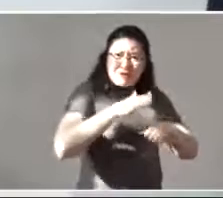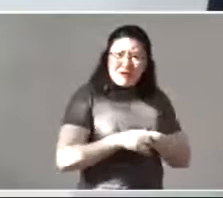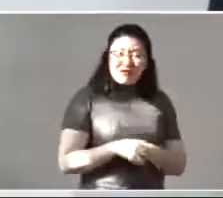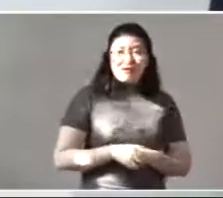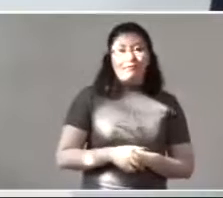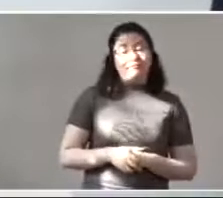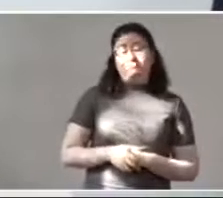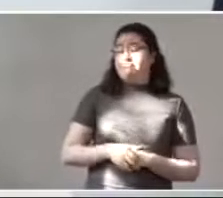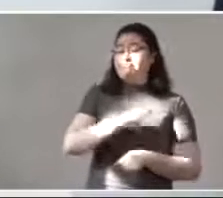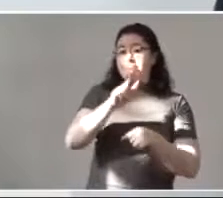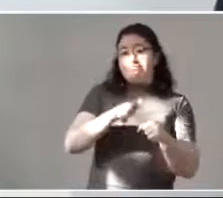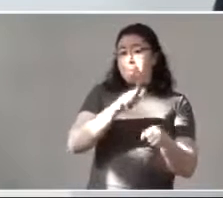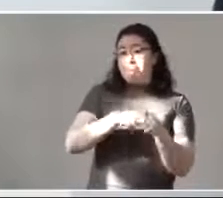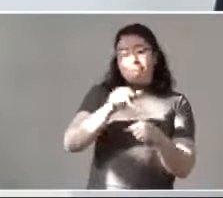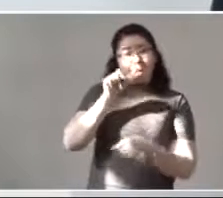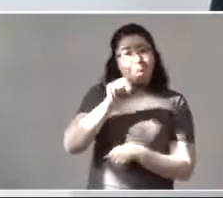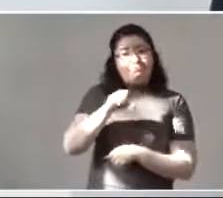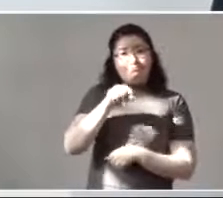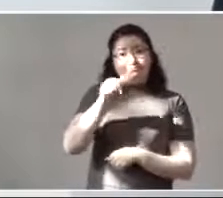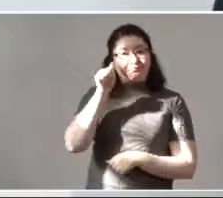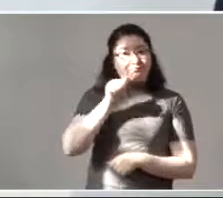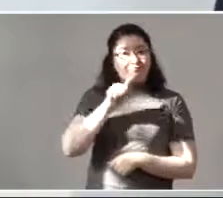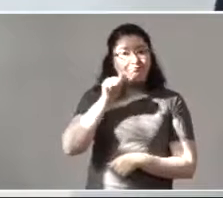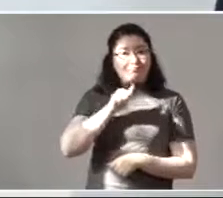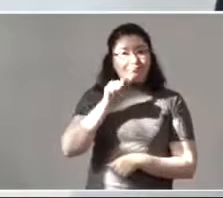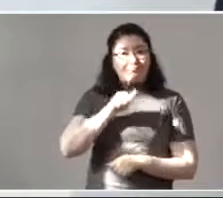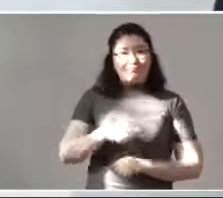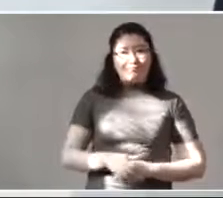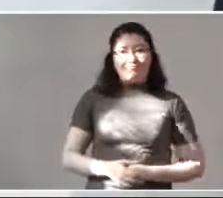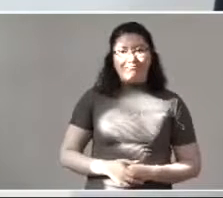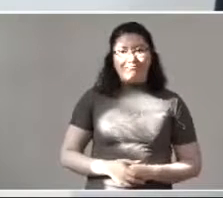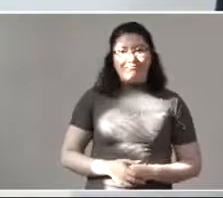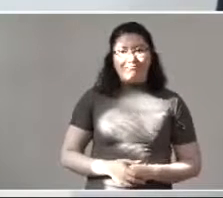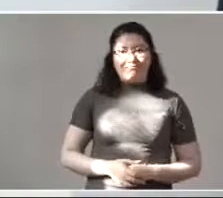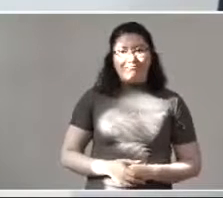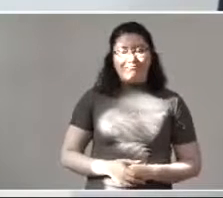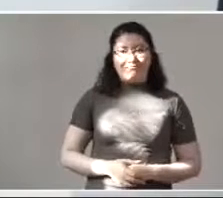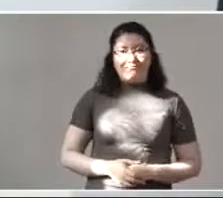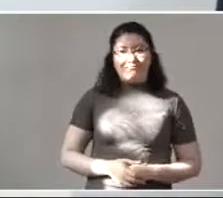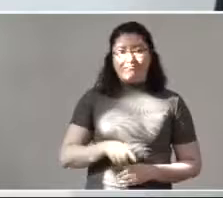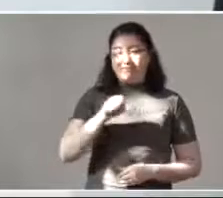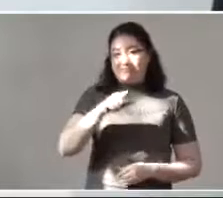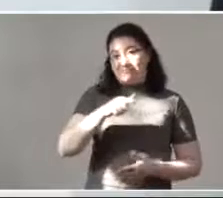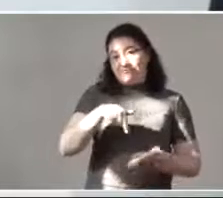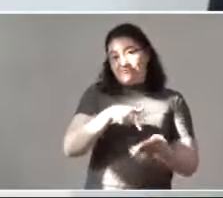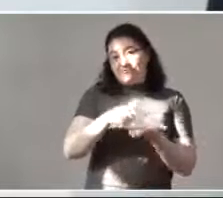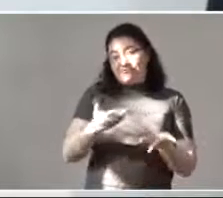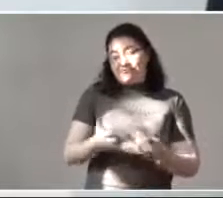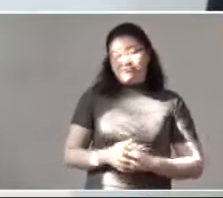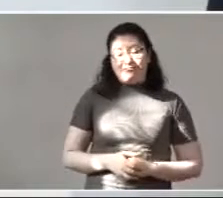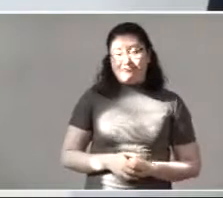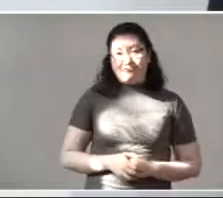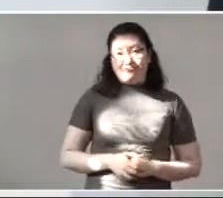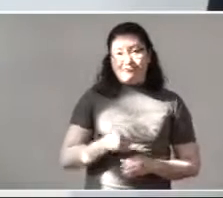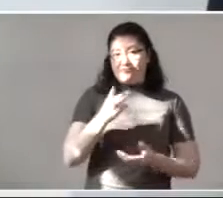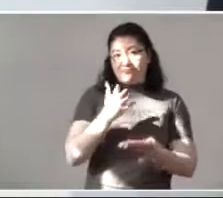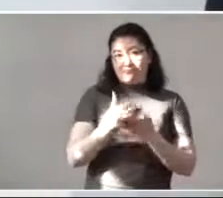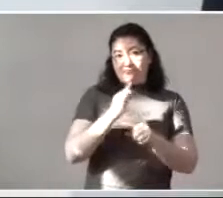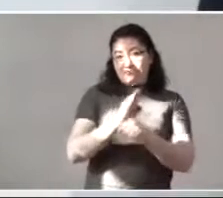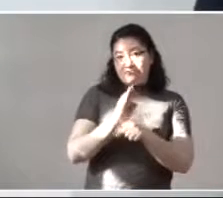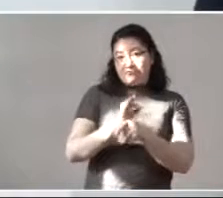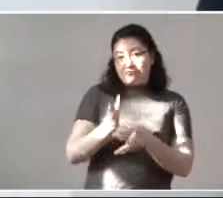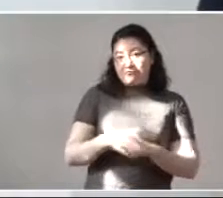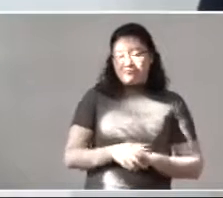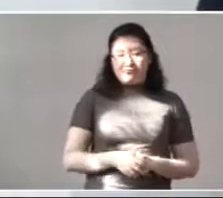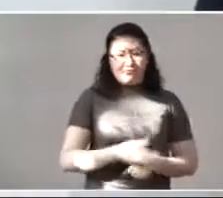seguridad que normalmente hay en el Palacio, en las oficinas del Gobierno de la Ciudad de México. ¿Este